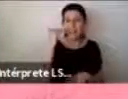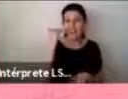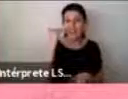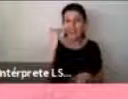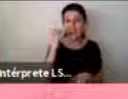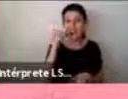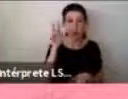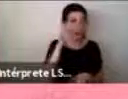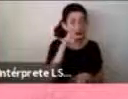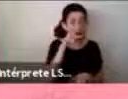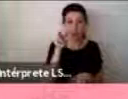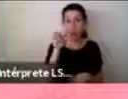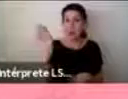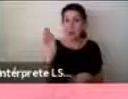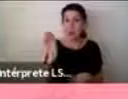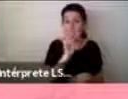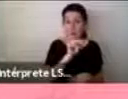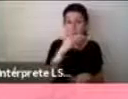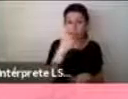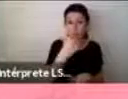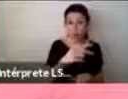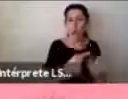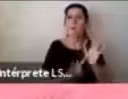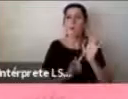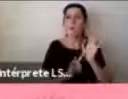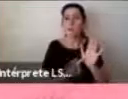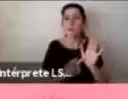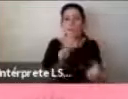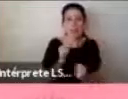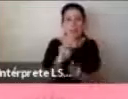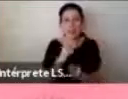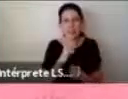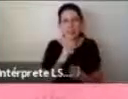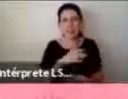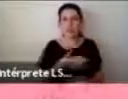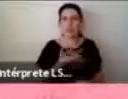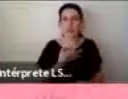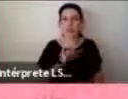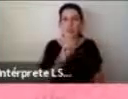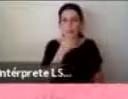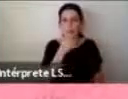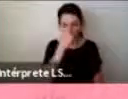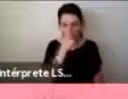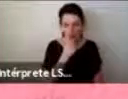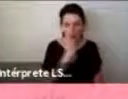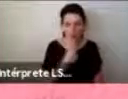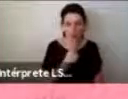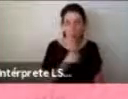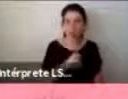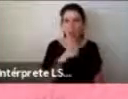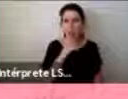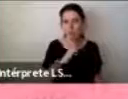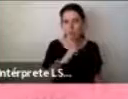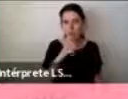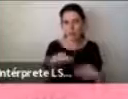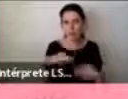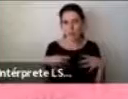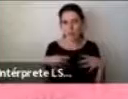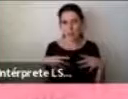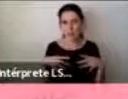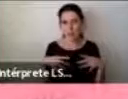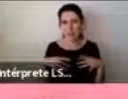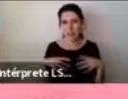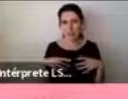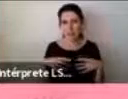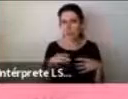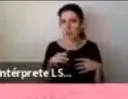niveles de estrés sensación de tristeza de infelicidad y también descontento consigo mismo y